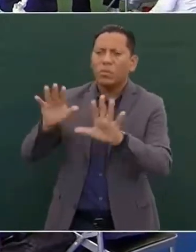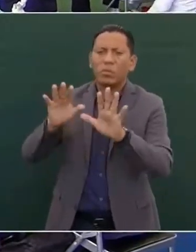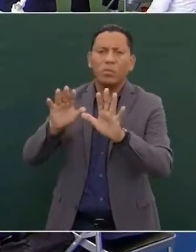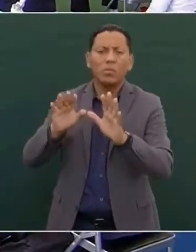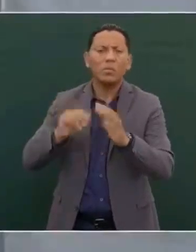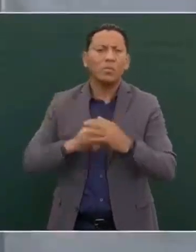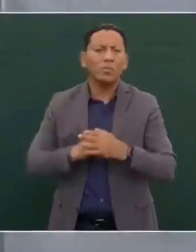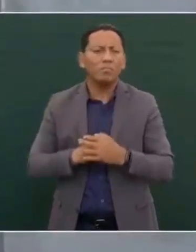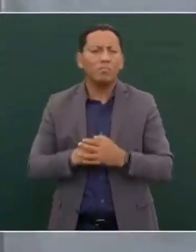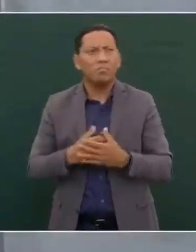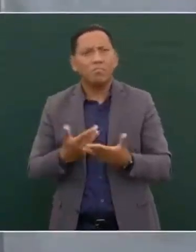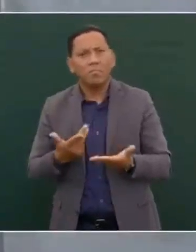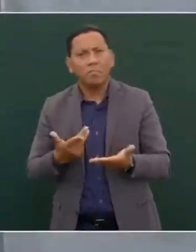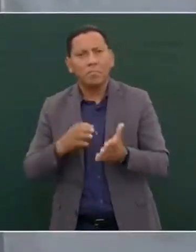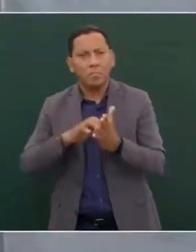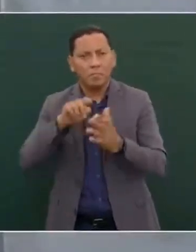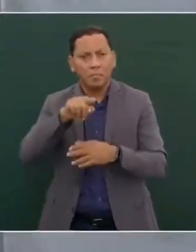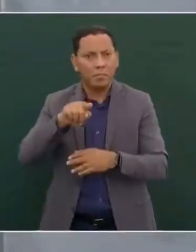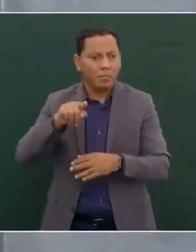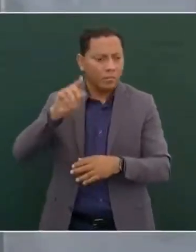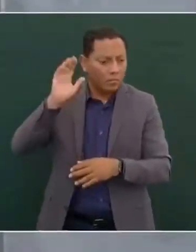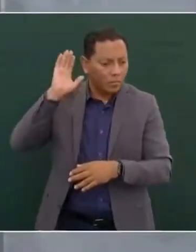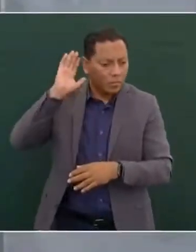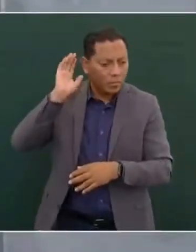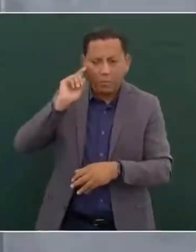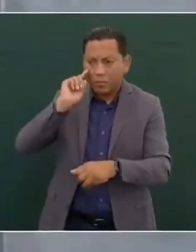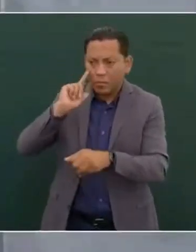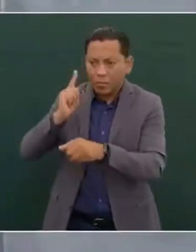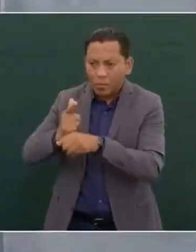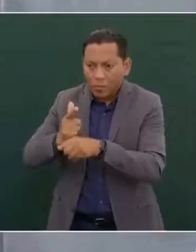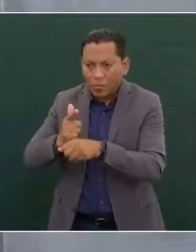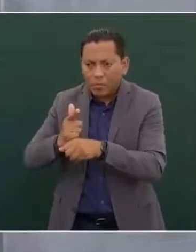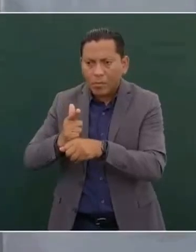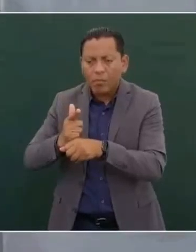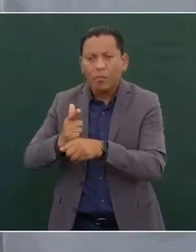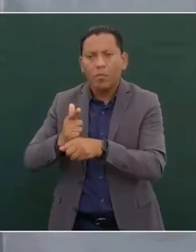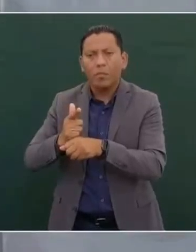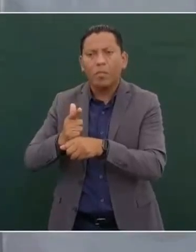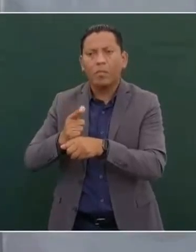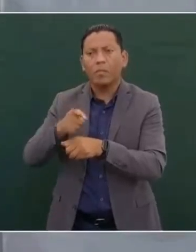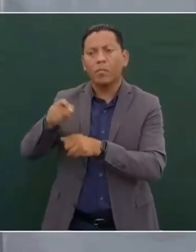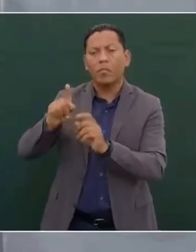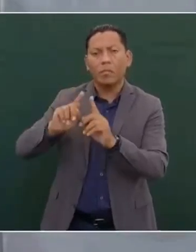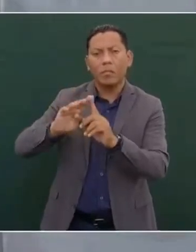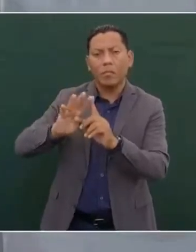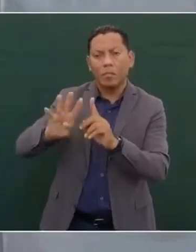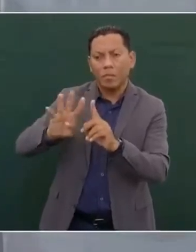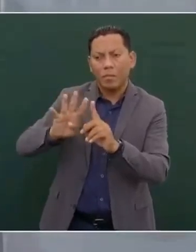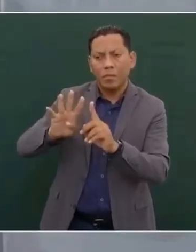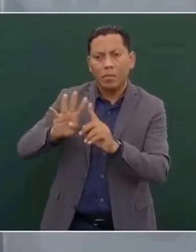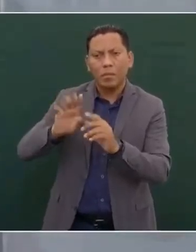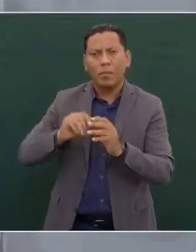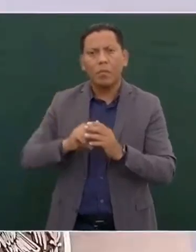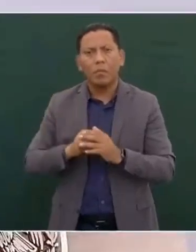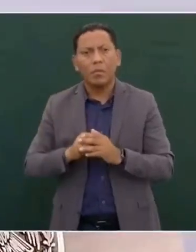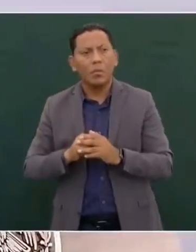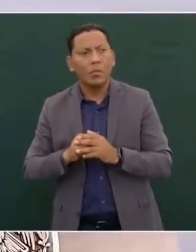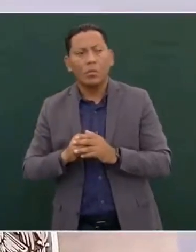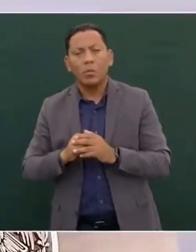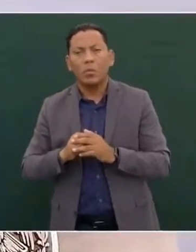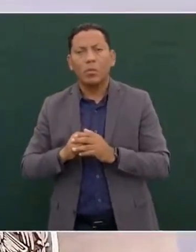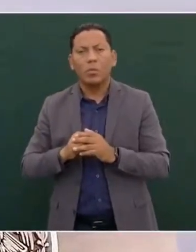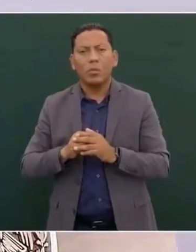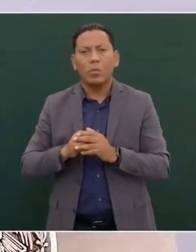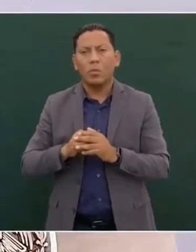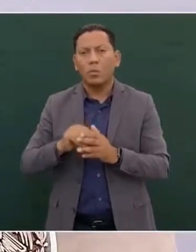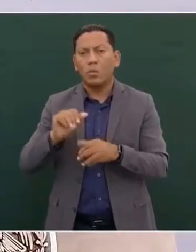se enteren de que van a transportar a migrantes